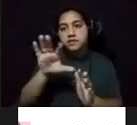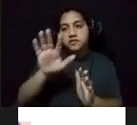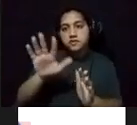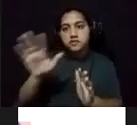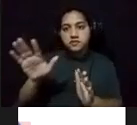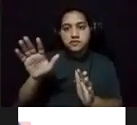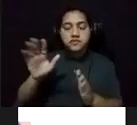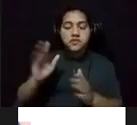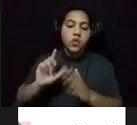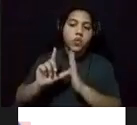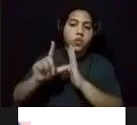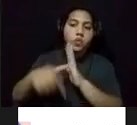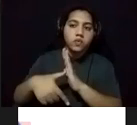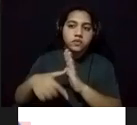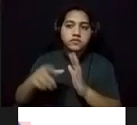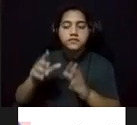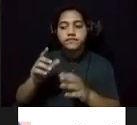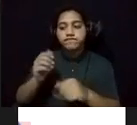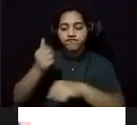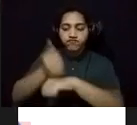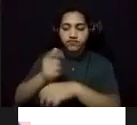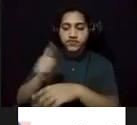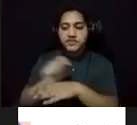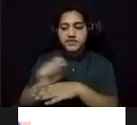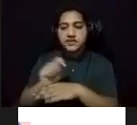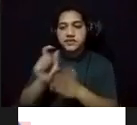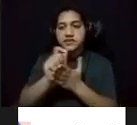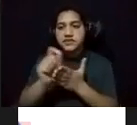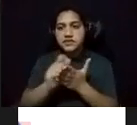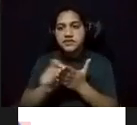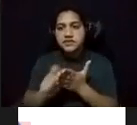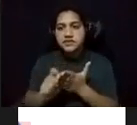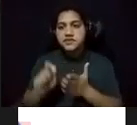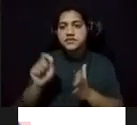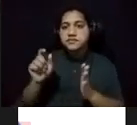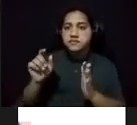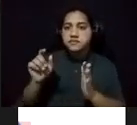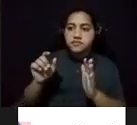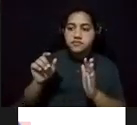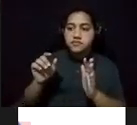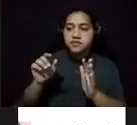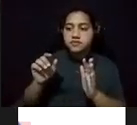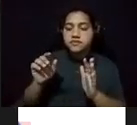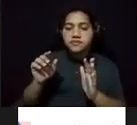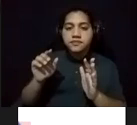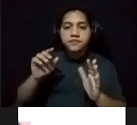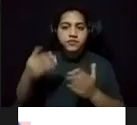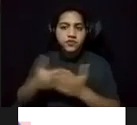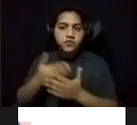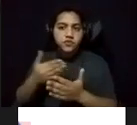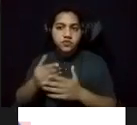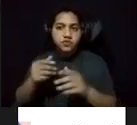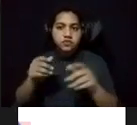estableció el taller de la gráfica del Instituto en el 1957. En este nuevo escenario